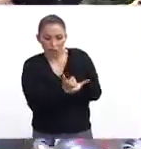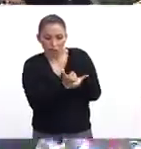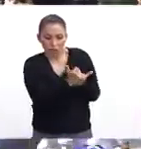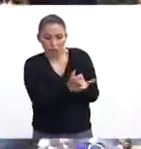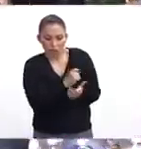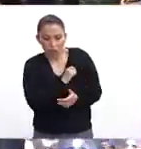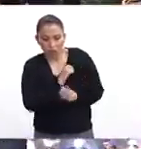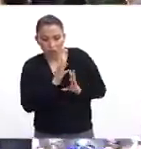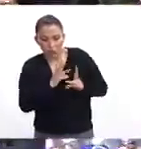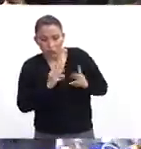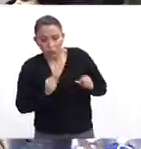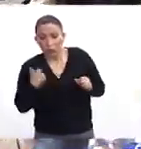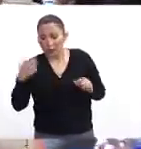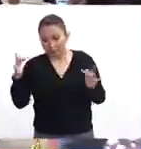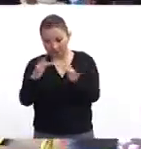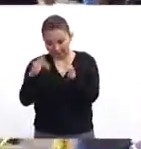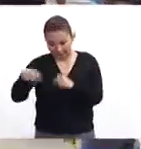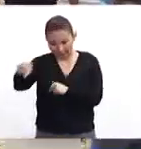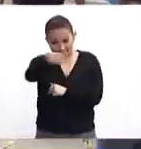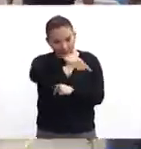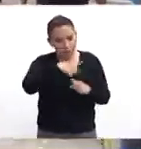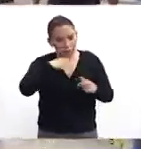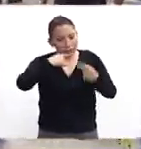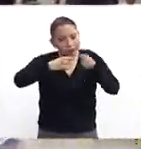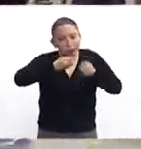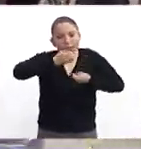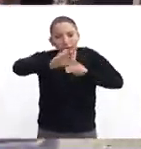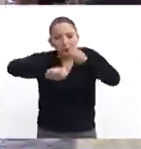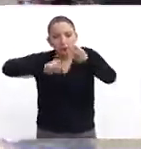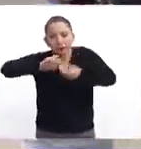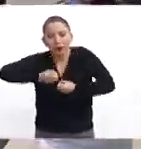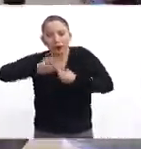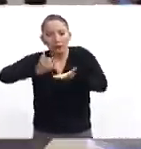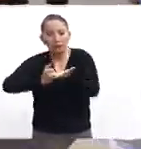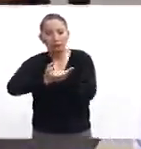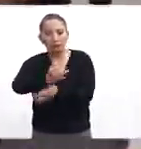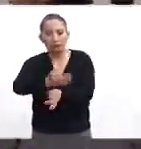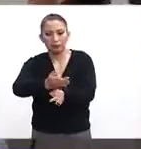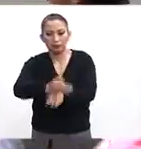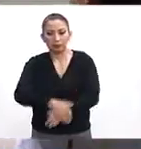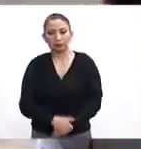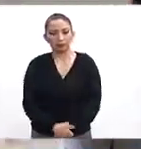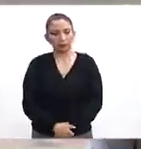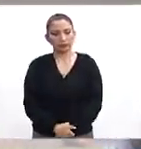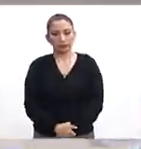establecer redes de apoyo para que las personas puedan tomar la mejor decisión en estos momentos.